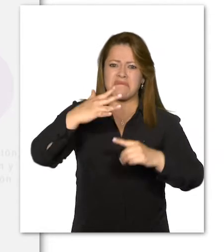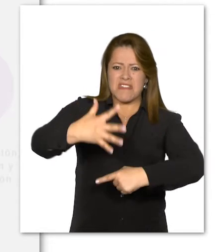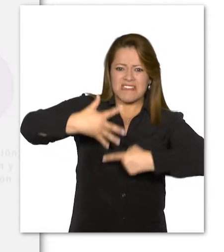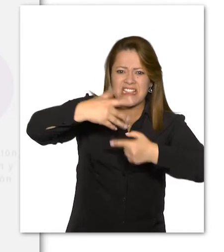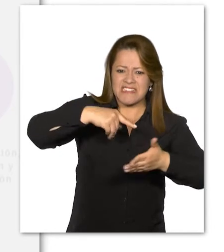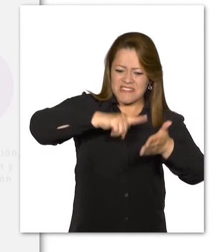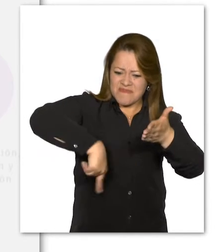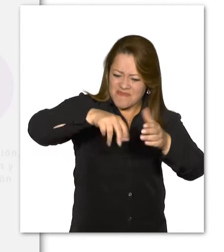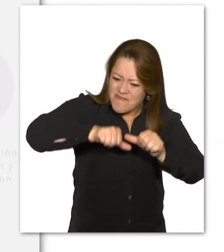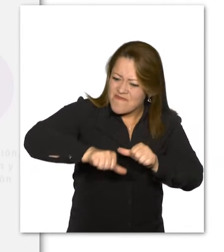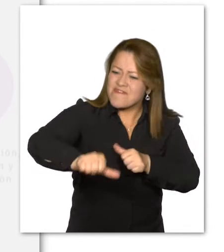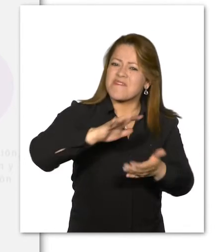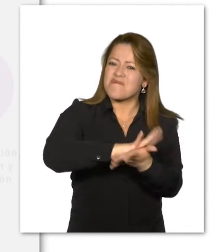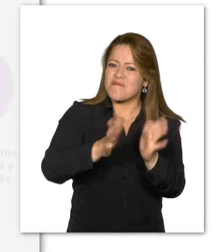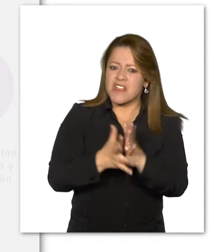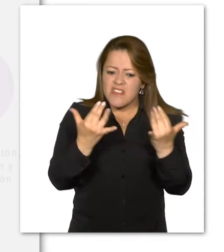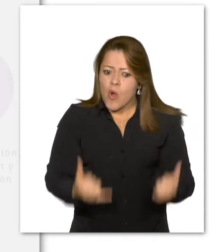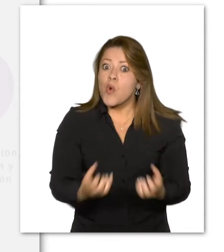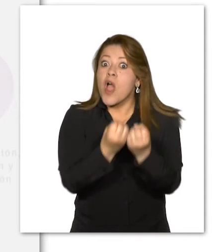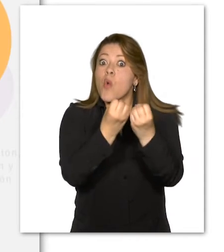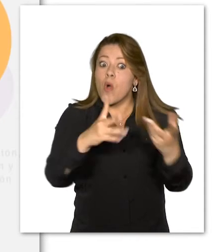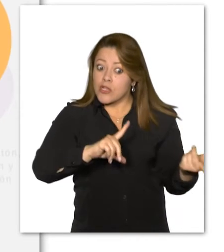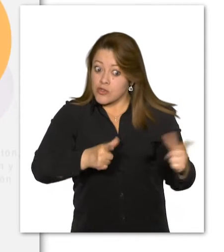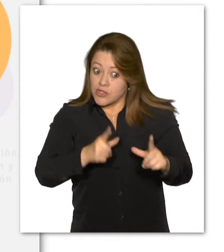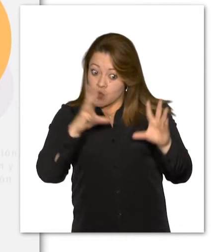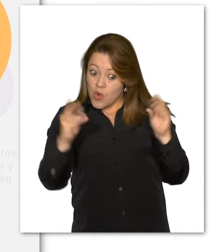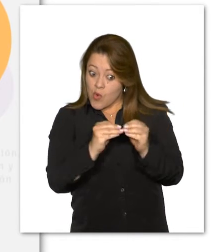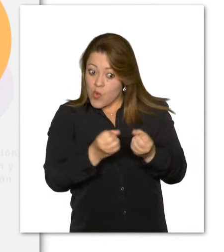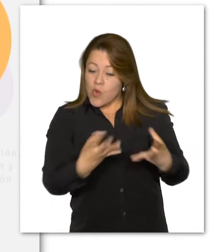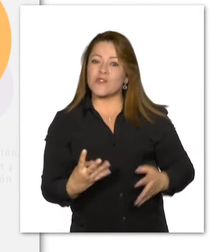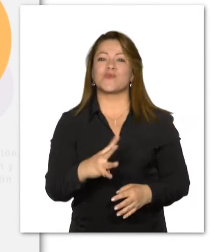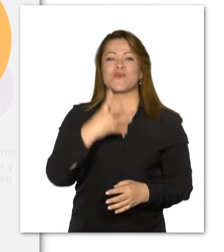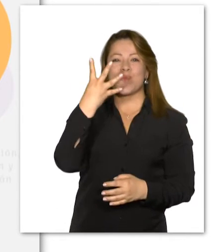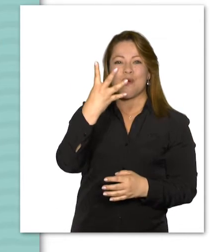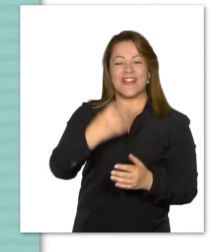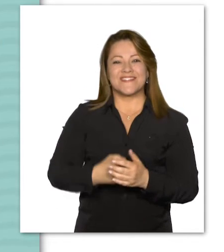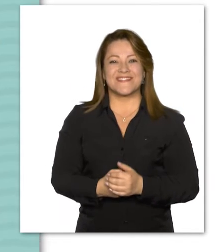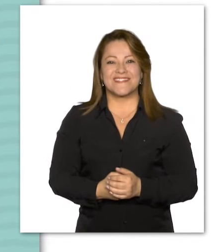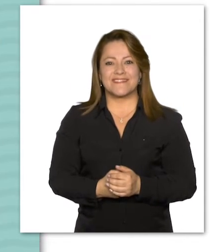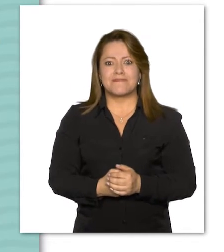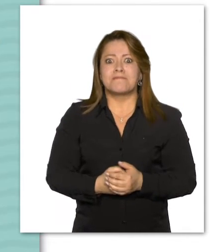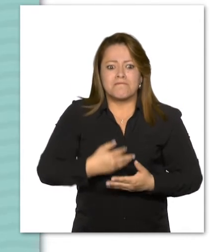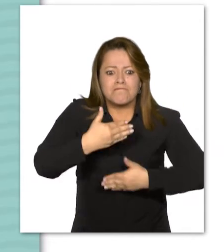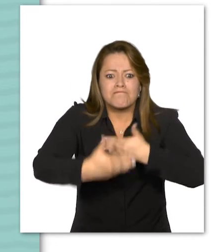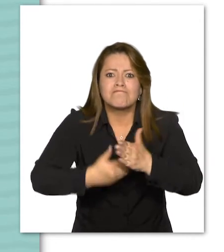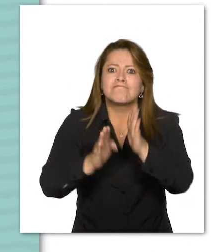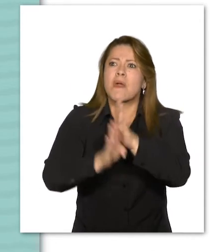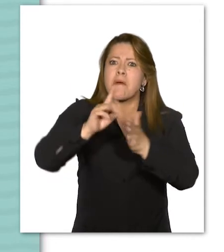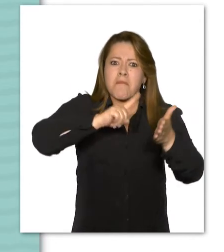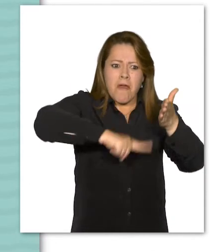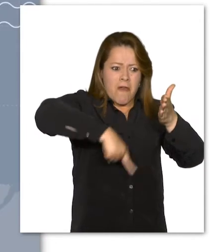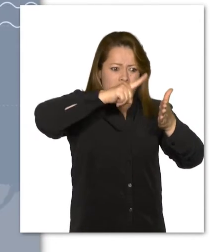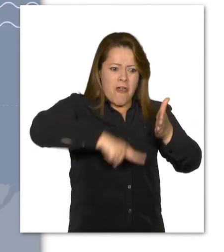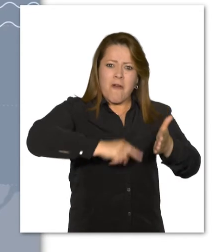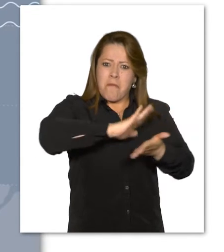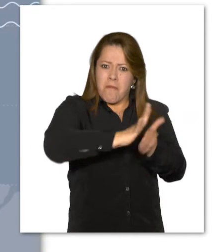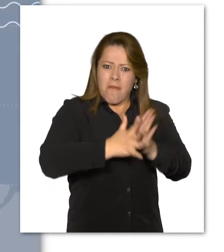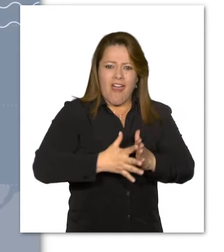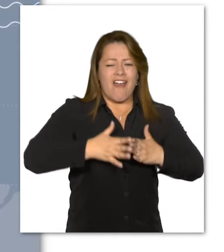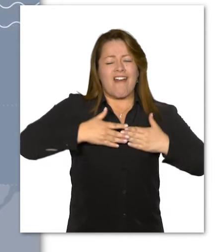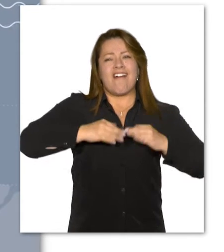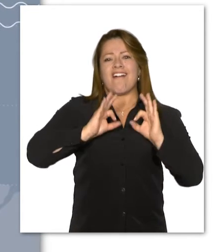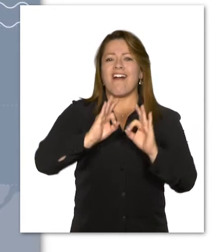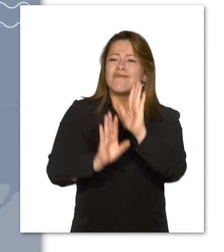y refrendación. A la fecha, hemos logrado acuerdos en cuatro de ellos. Una vez logremos la firma del acuerdo final y con la